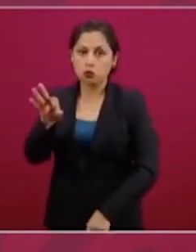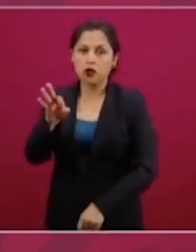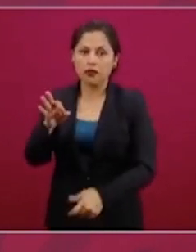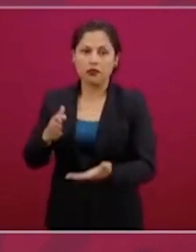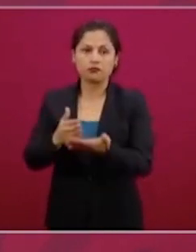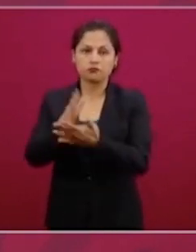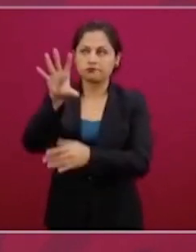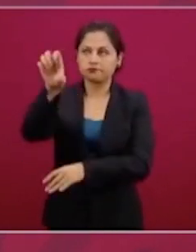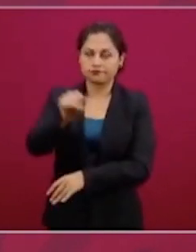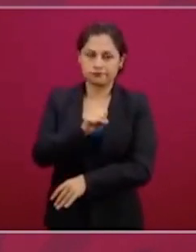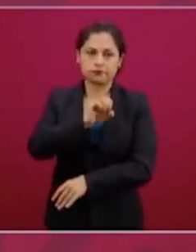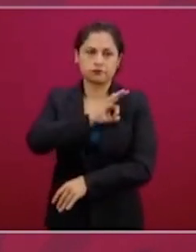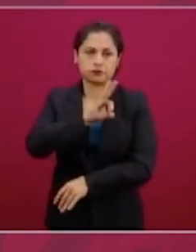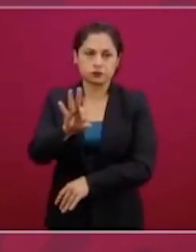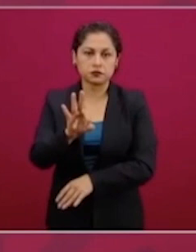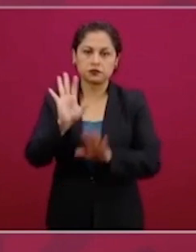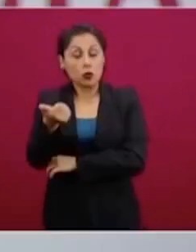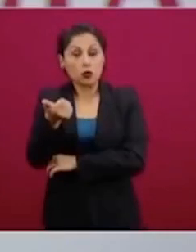crucial, como es obvio.